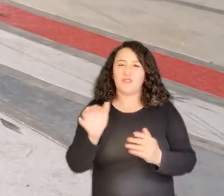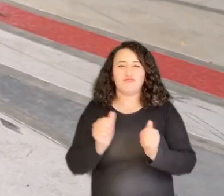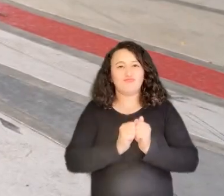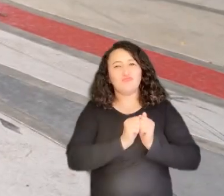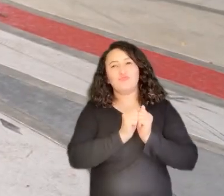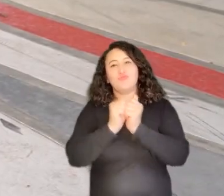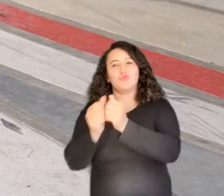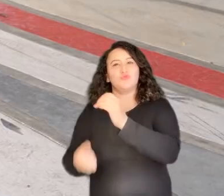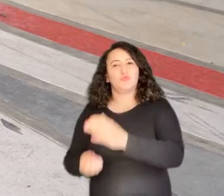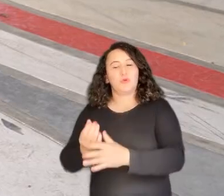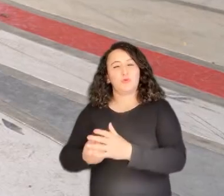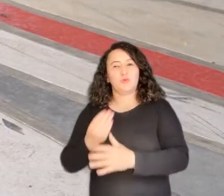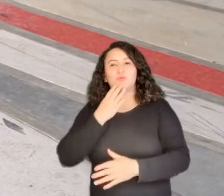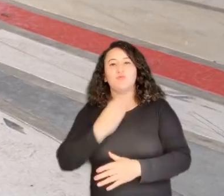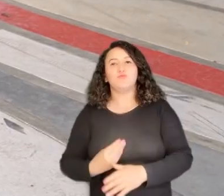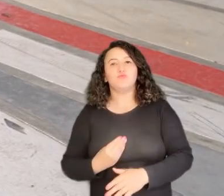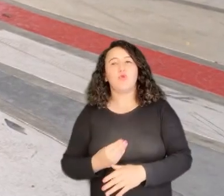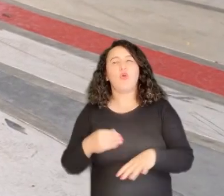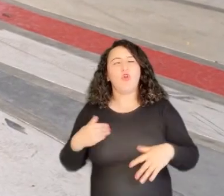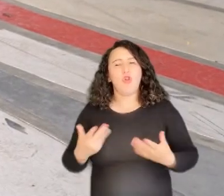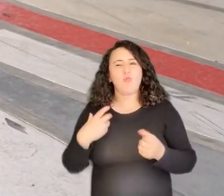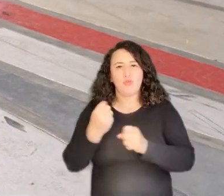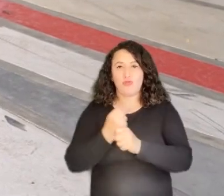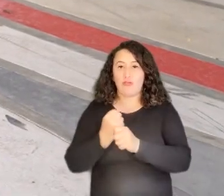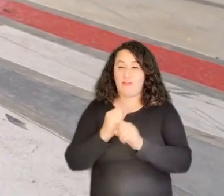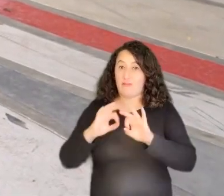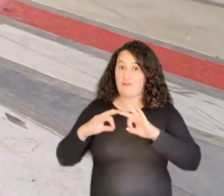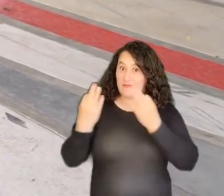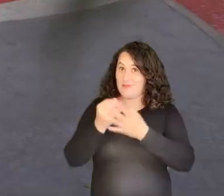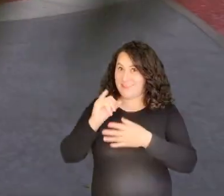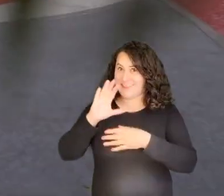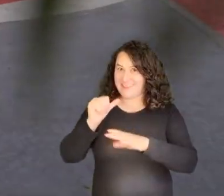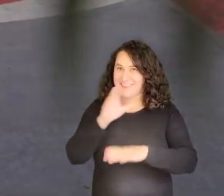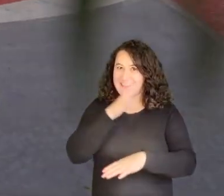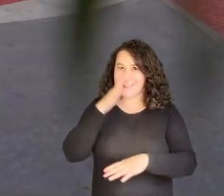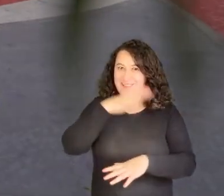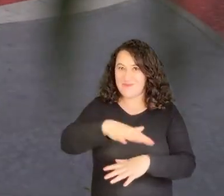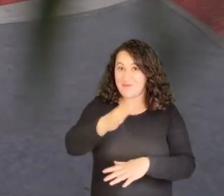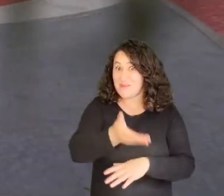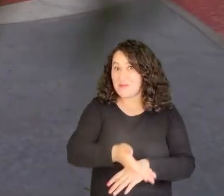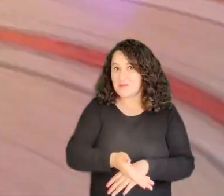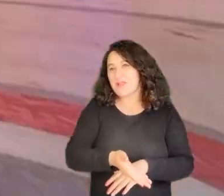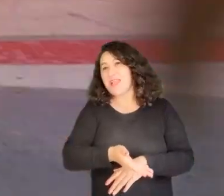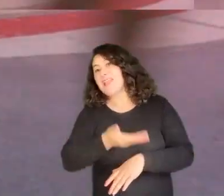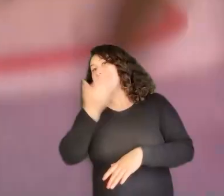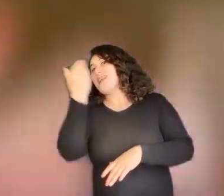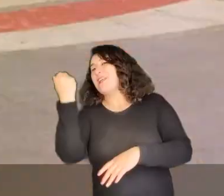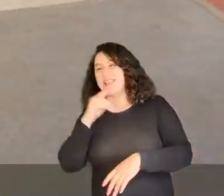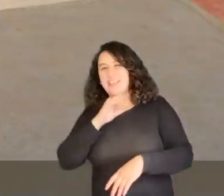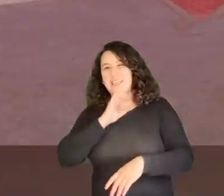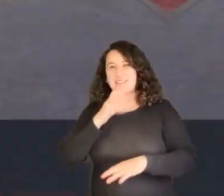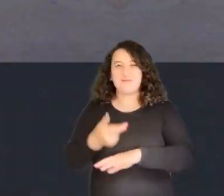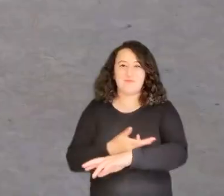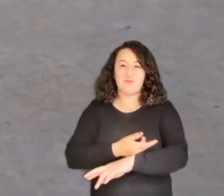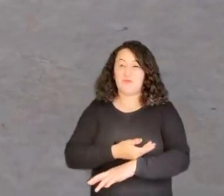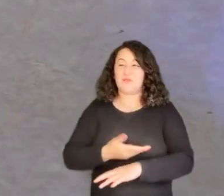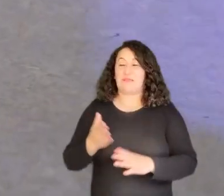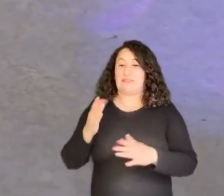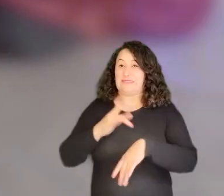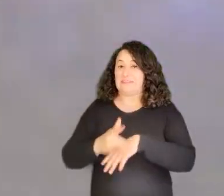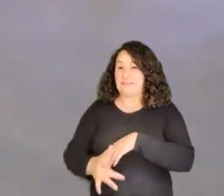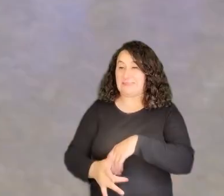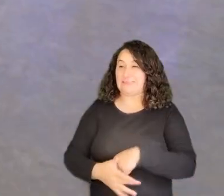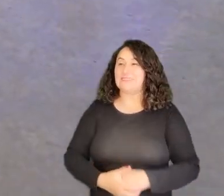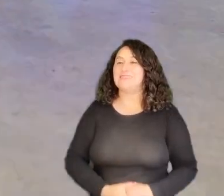Vamos a descubrir todo ese trabajo entre productores y nuestra gran familia ICA en el campo, así que vámonos que nos agarró la